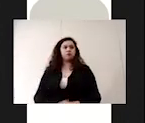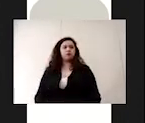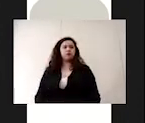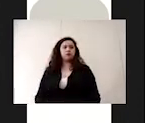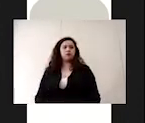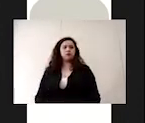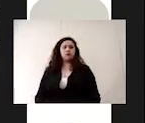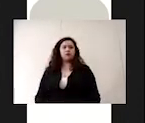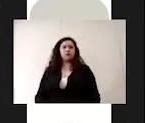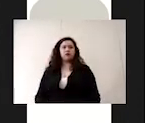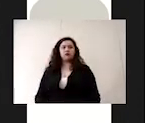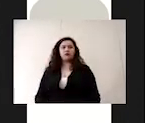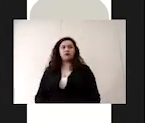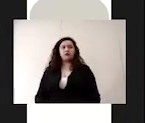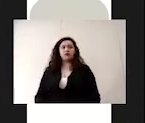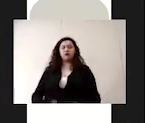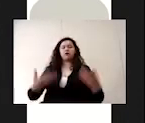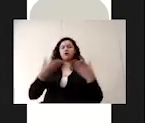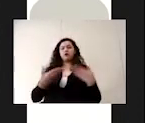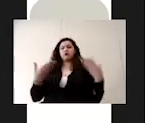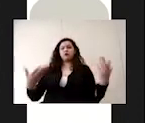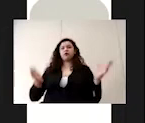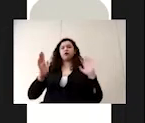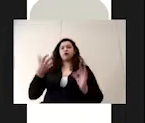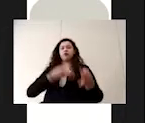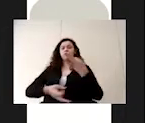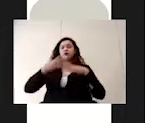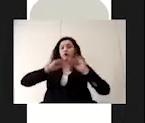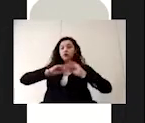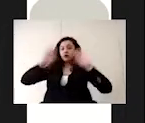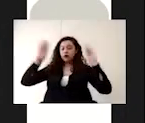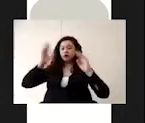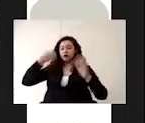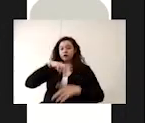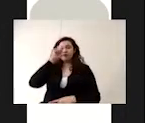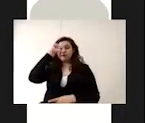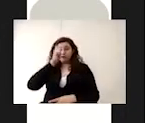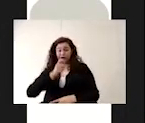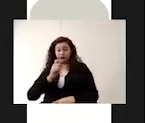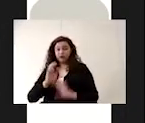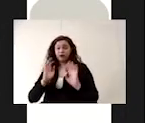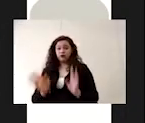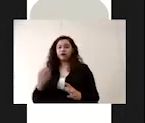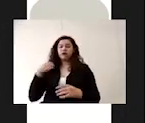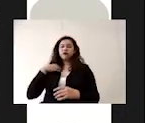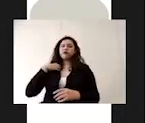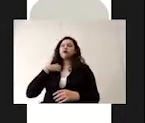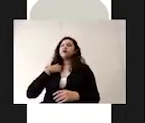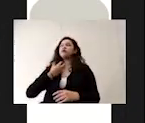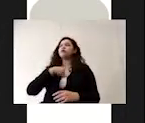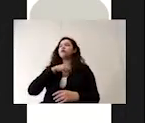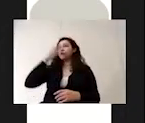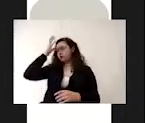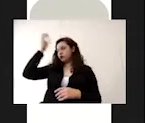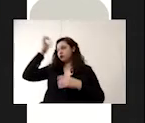Ahora, para que todos tengamos claro de qué estamos hablando, vamos a definir algunos conceptos